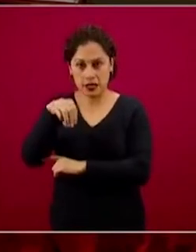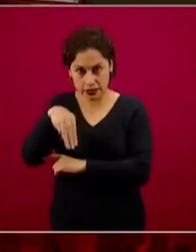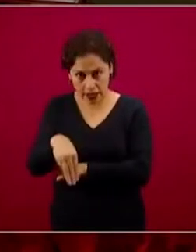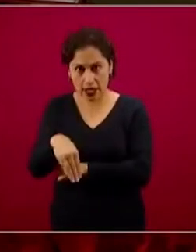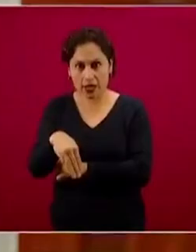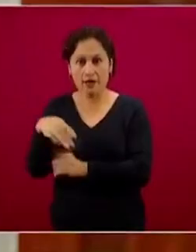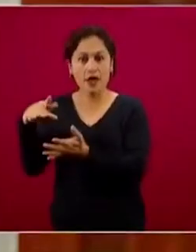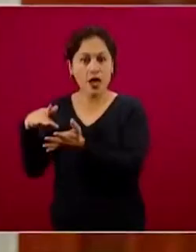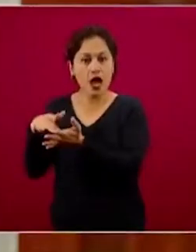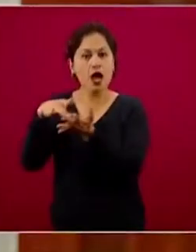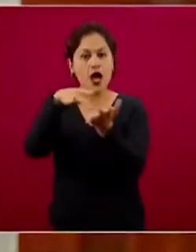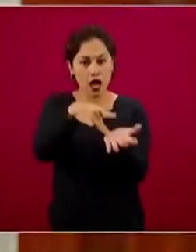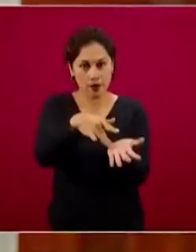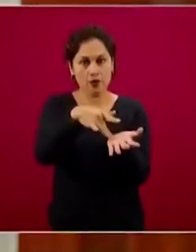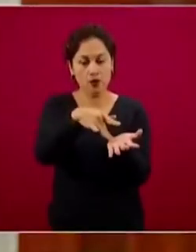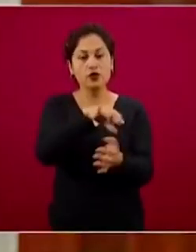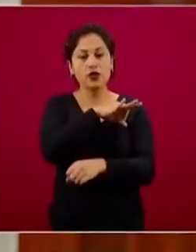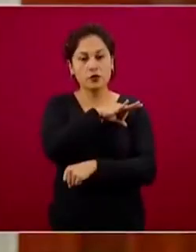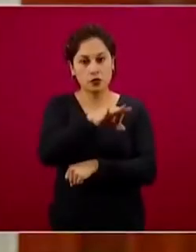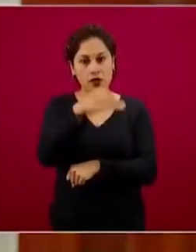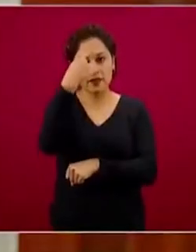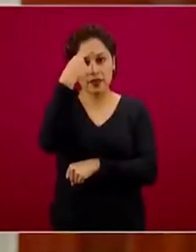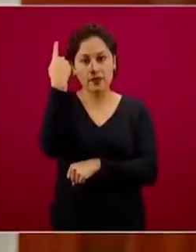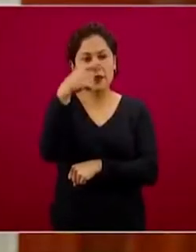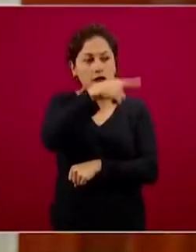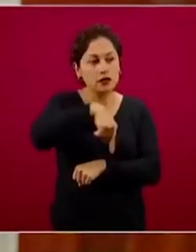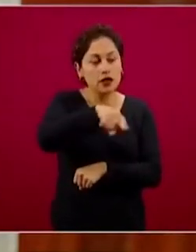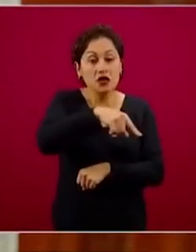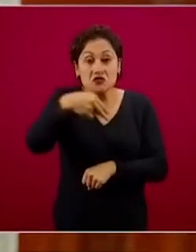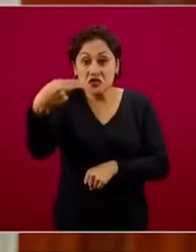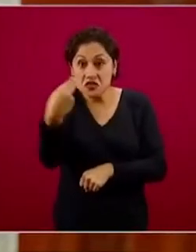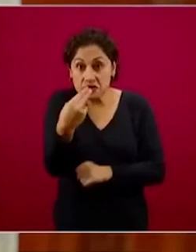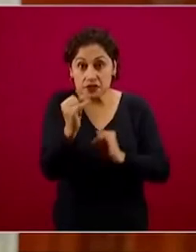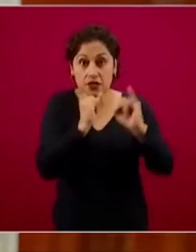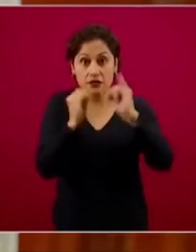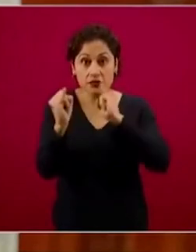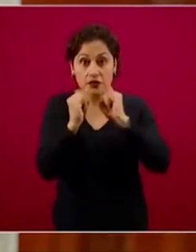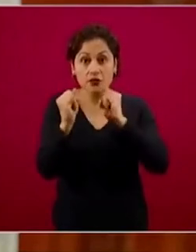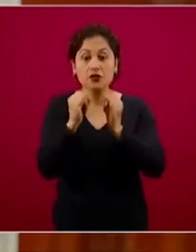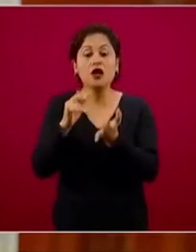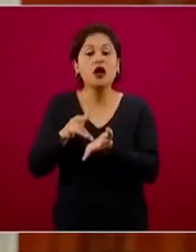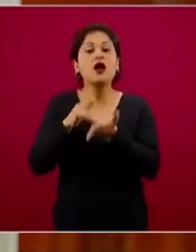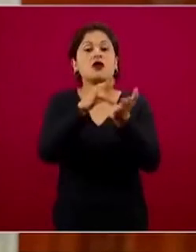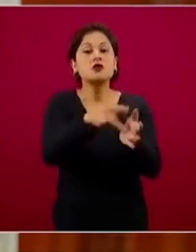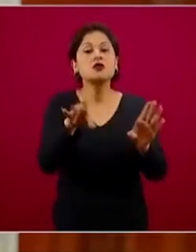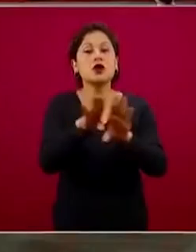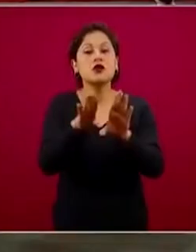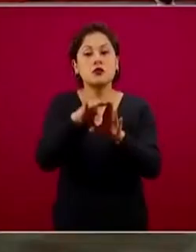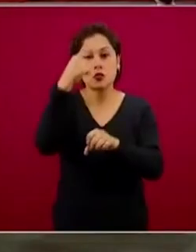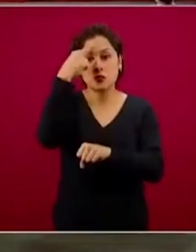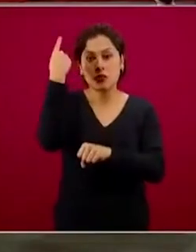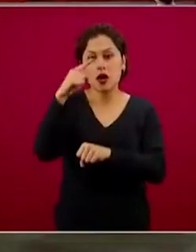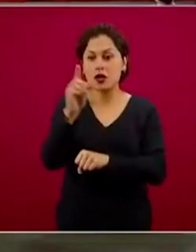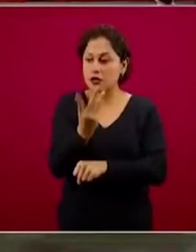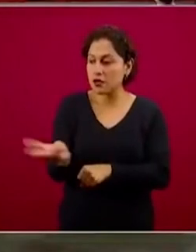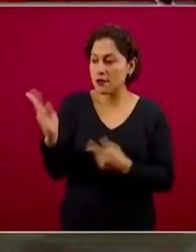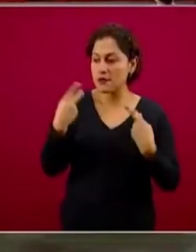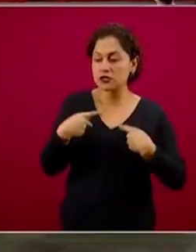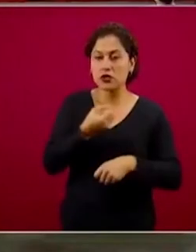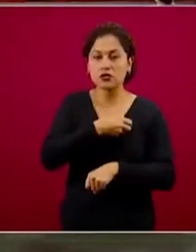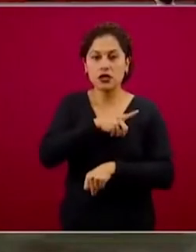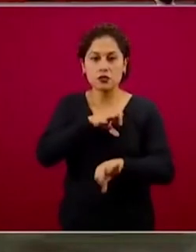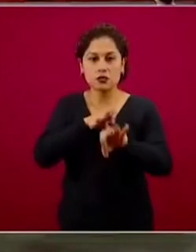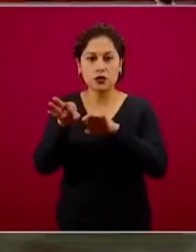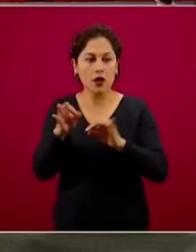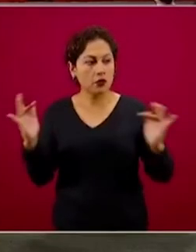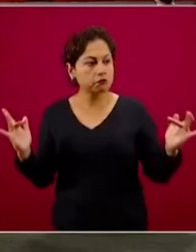apoyarnos a las personas que así lo requieren para poderse comunicar mejor con los servicios de salud. Aquí aprovecho